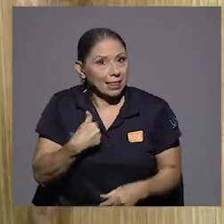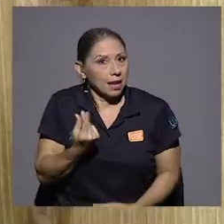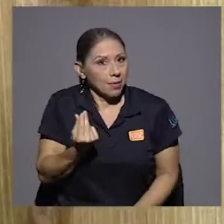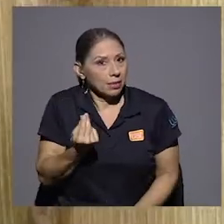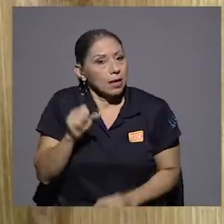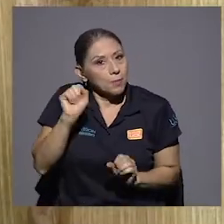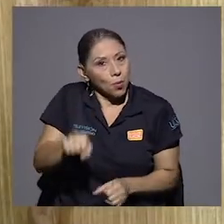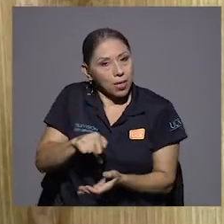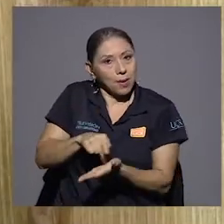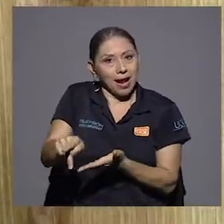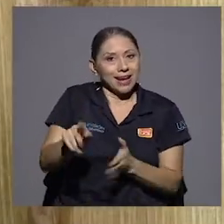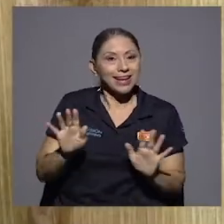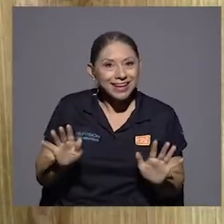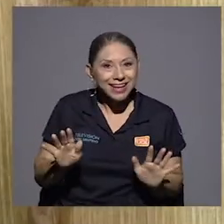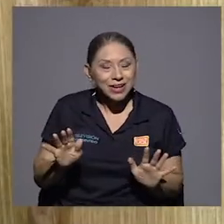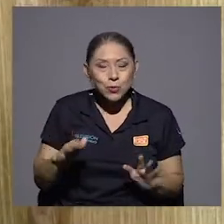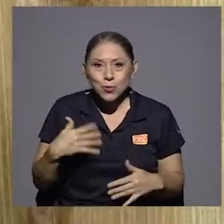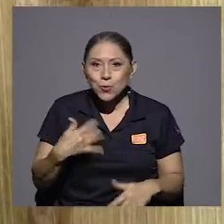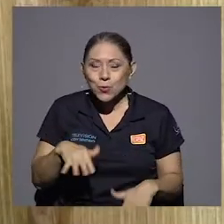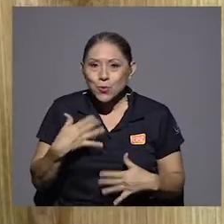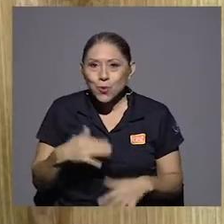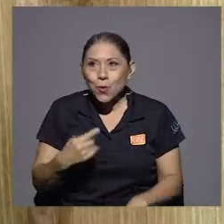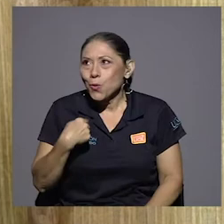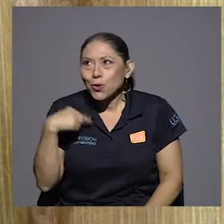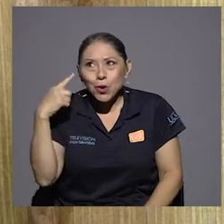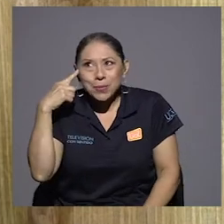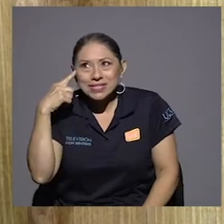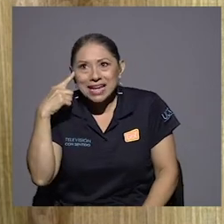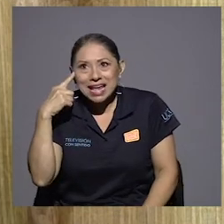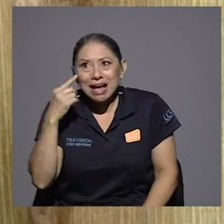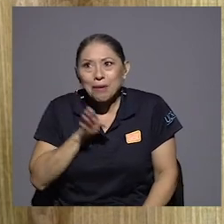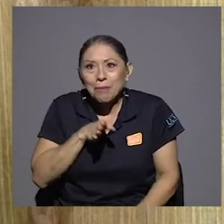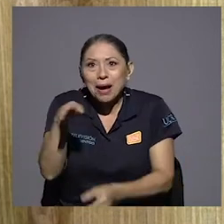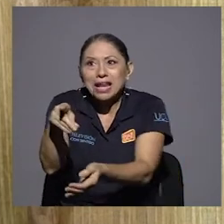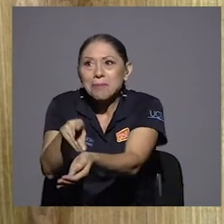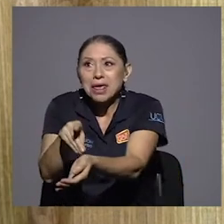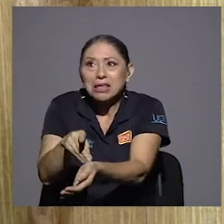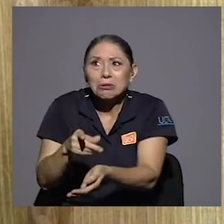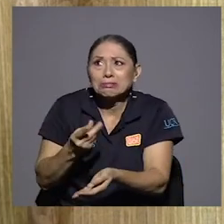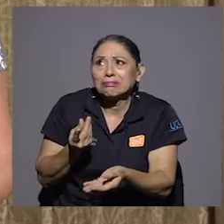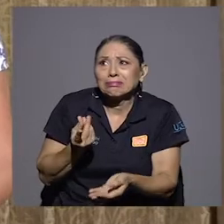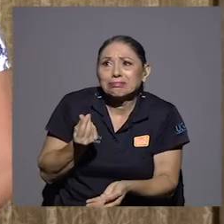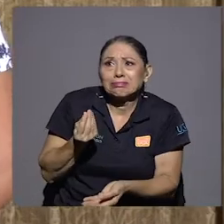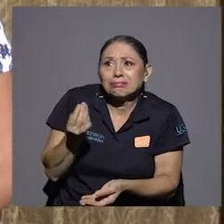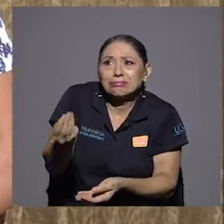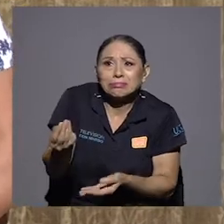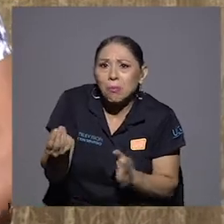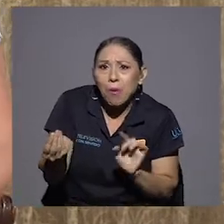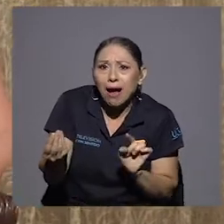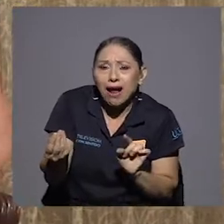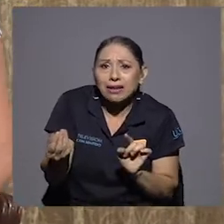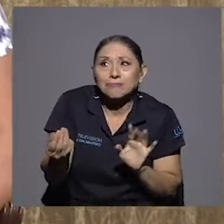Qué fuerte eso. Uno no pensaría que iba a ir donde el médico y si no tiene plata no pasa nada. Sí, no, ahorita no.